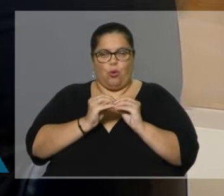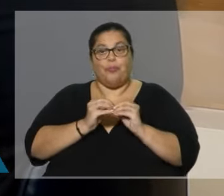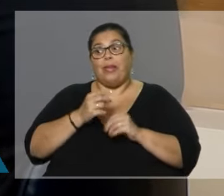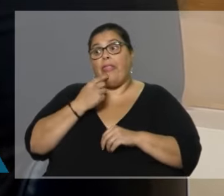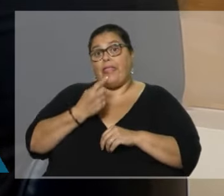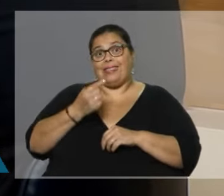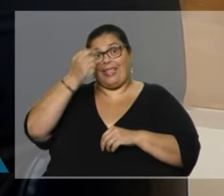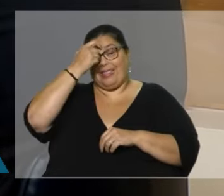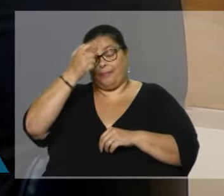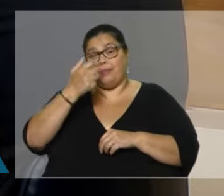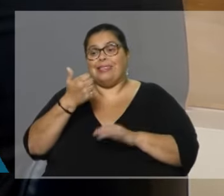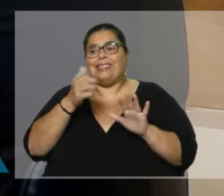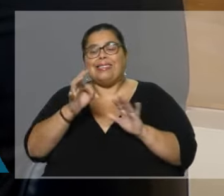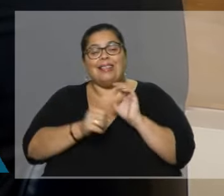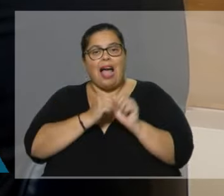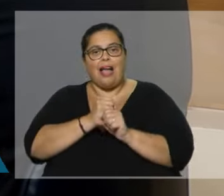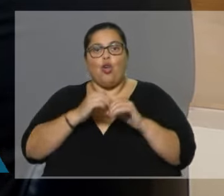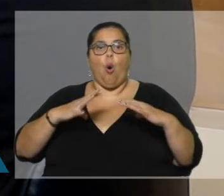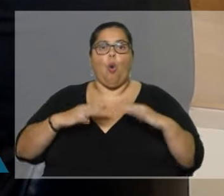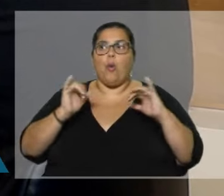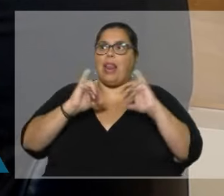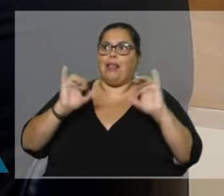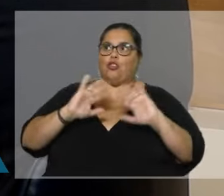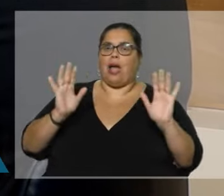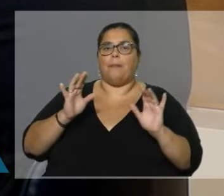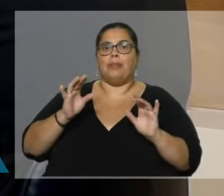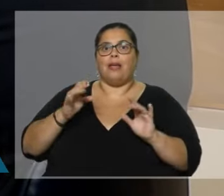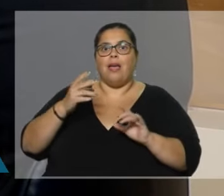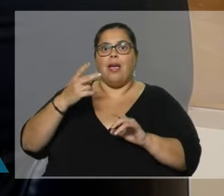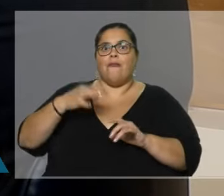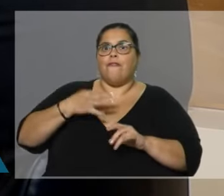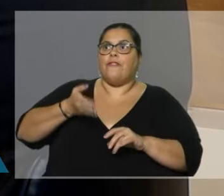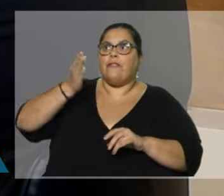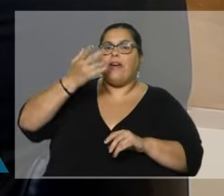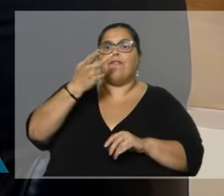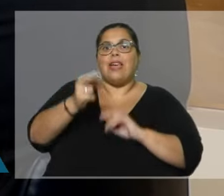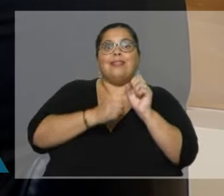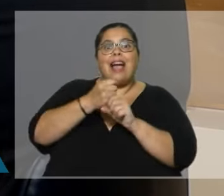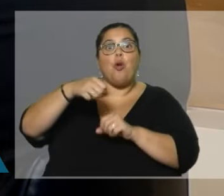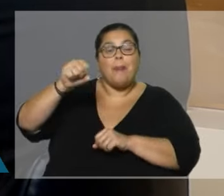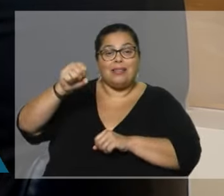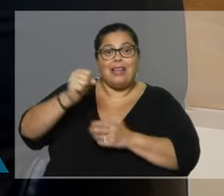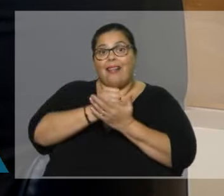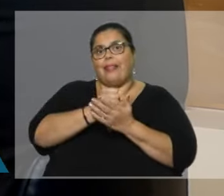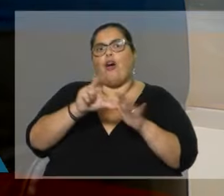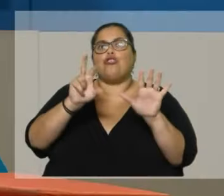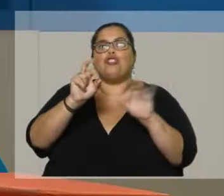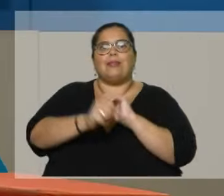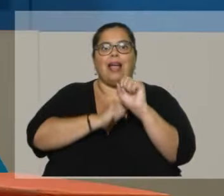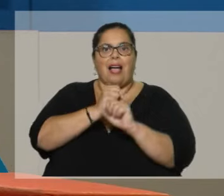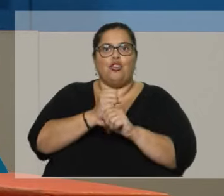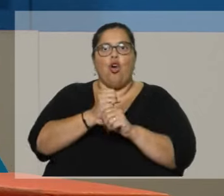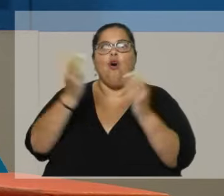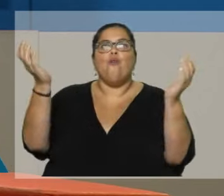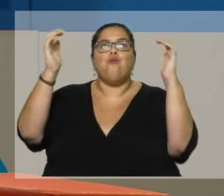con la cantidad de años que estamos viviendo los uruguayos ahora, por medio de 80, se desfinancia el BPS y al final se funde, ¿no? No,